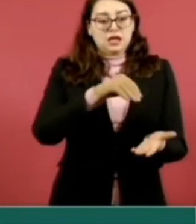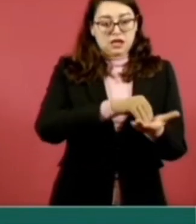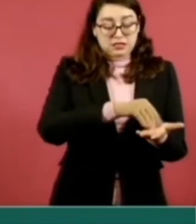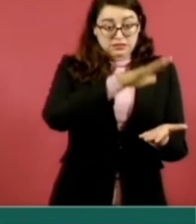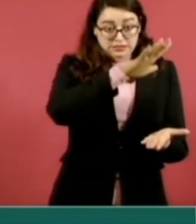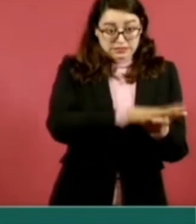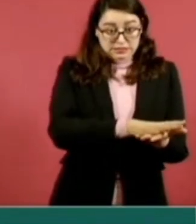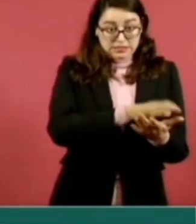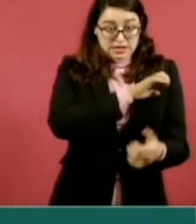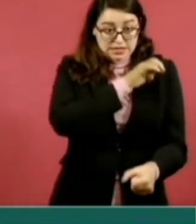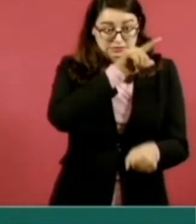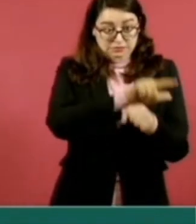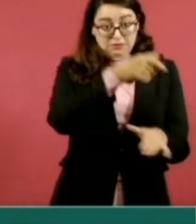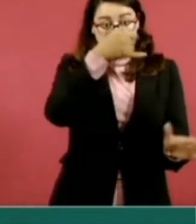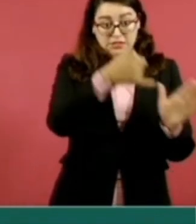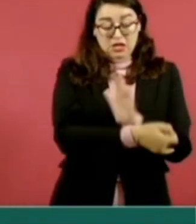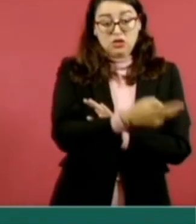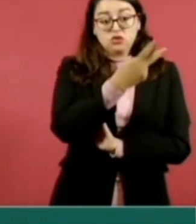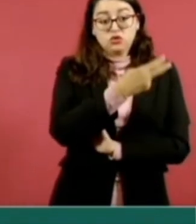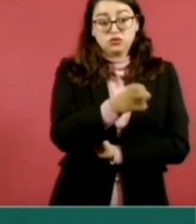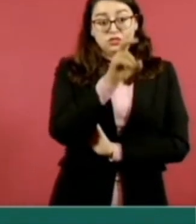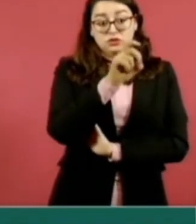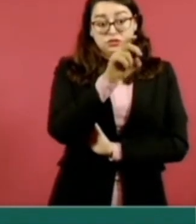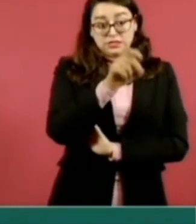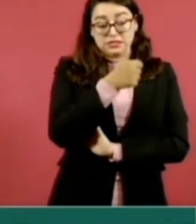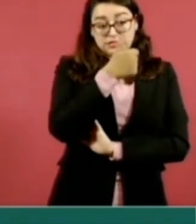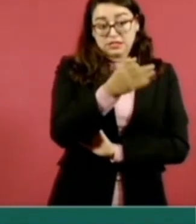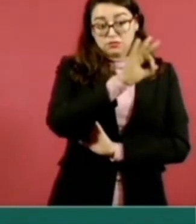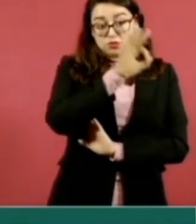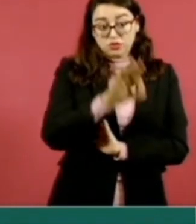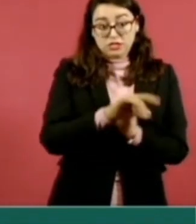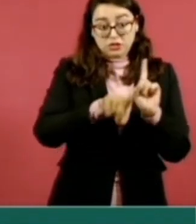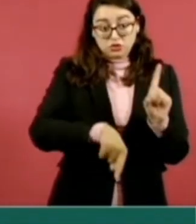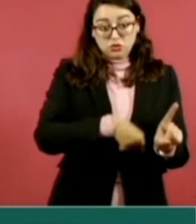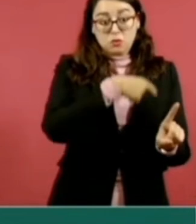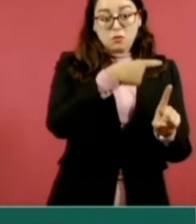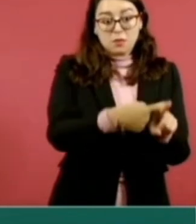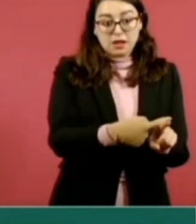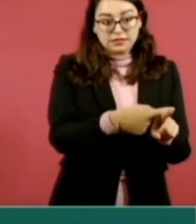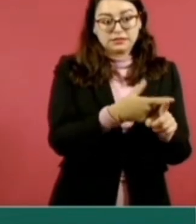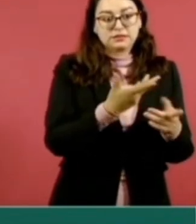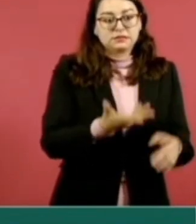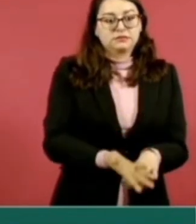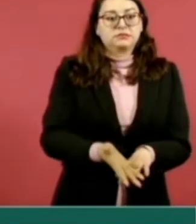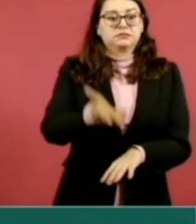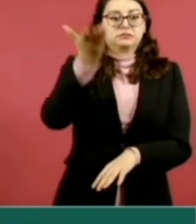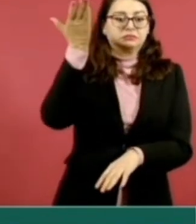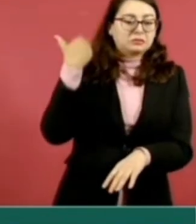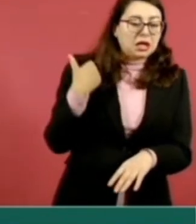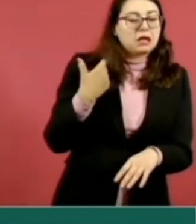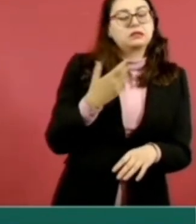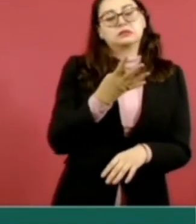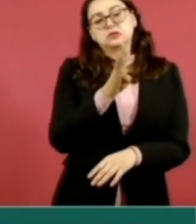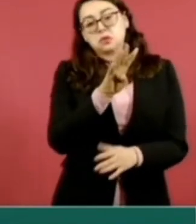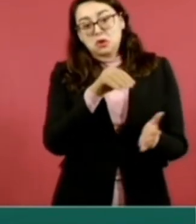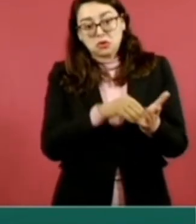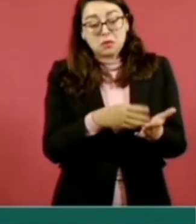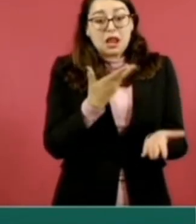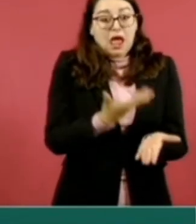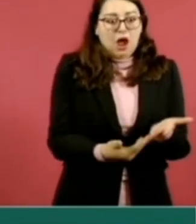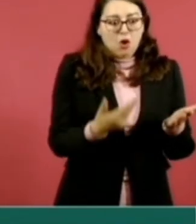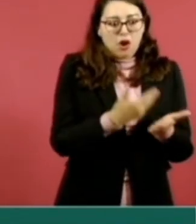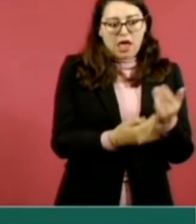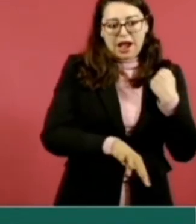236 por ciento, un total de 14 mil 300 consultas de especialidad, cuando antes mensualmente se hacían cuatro mil 200.